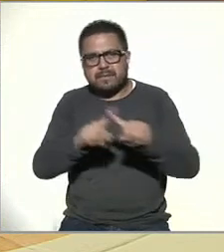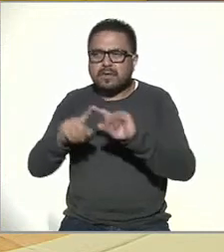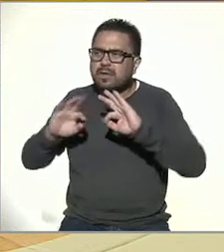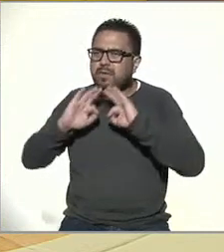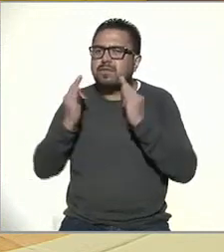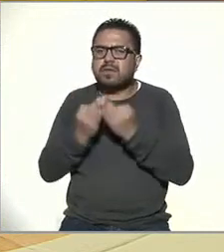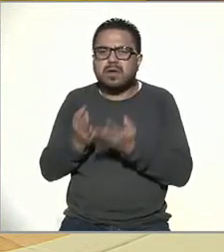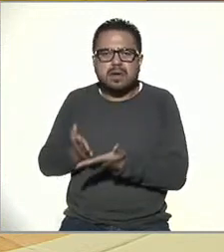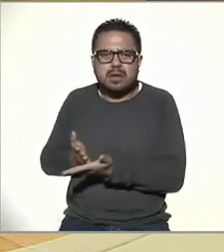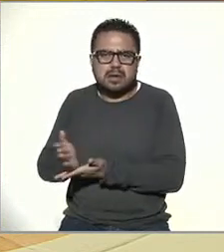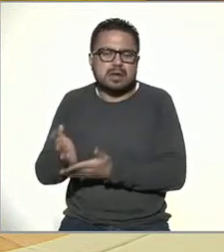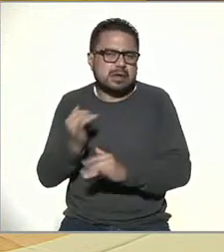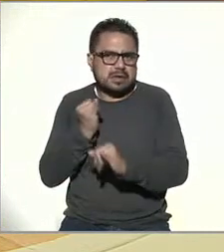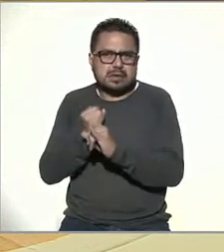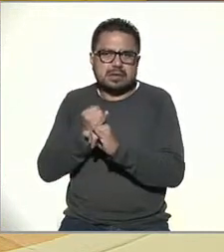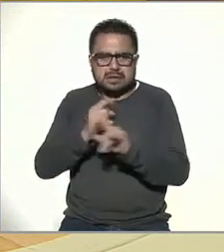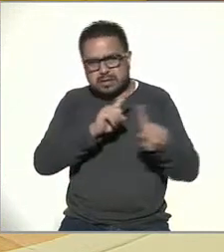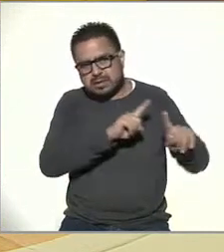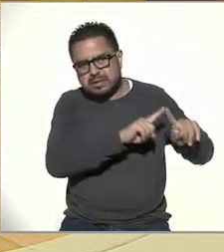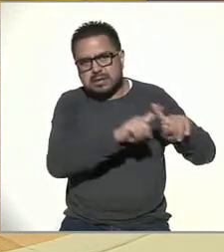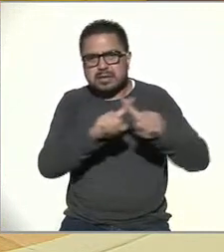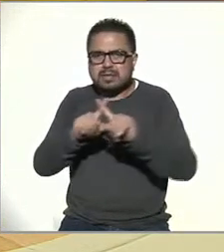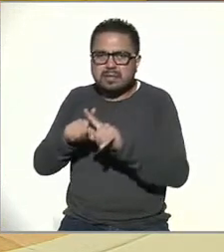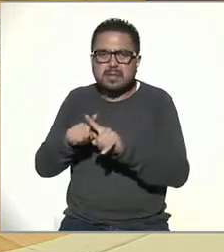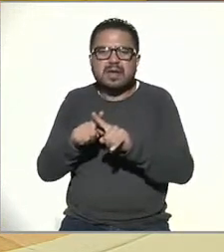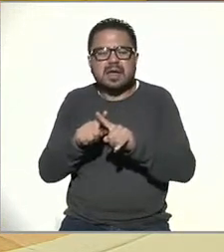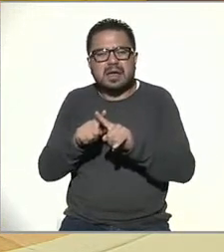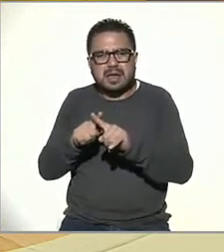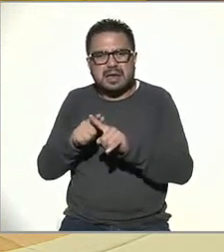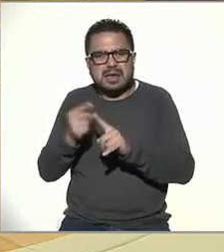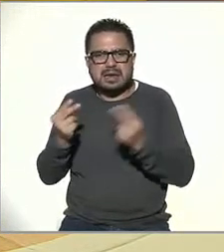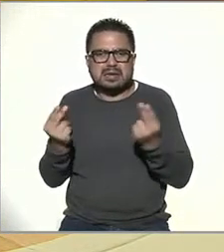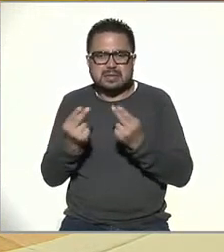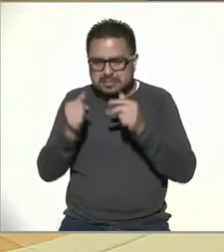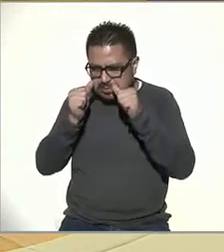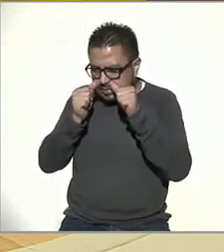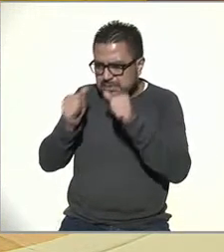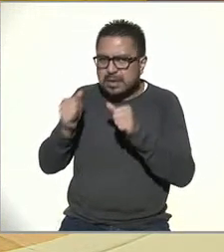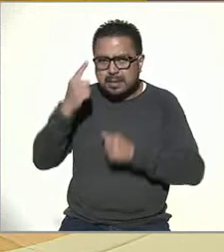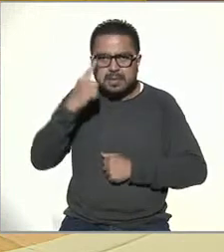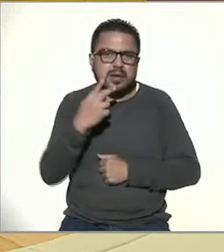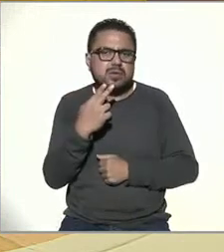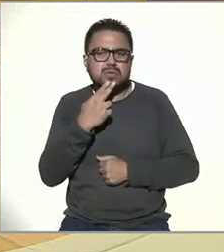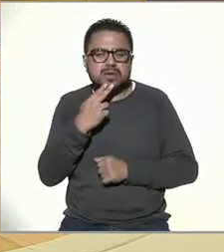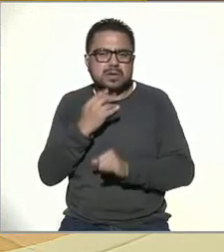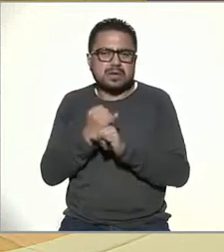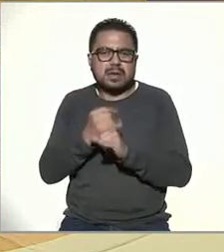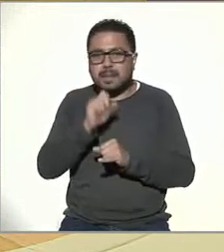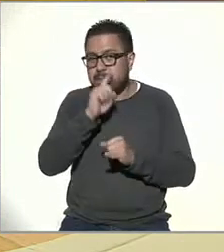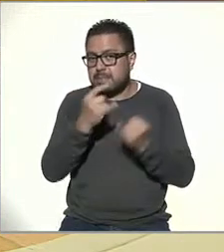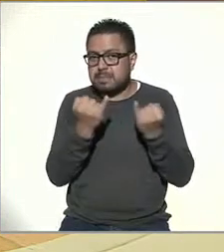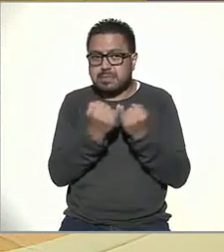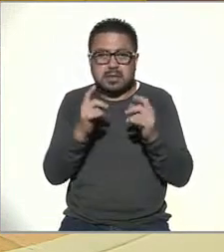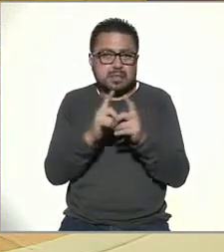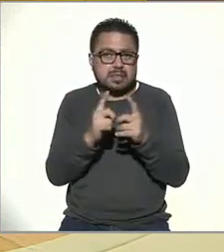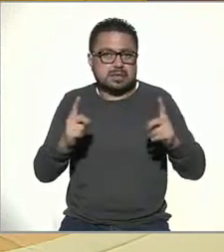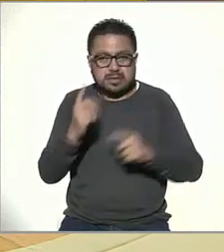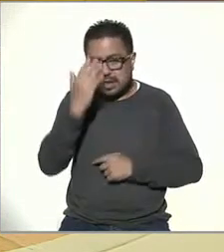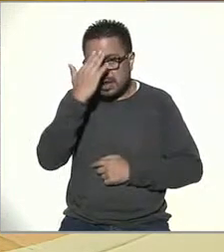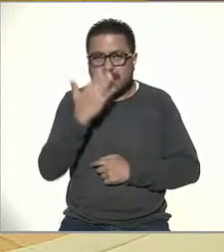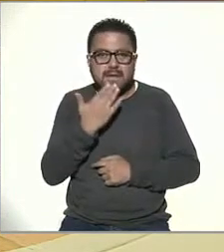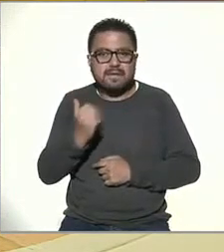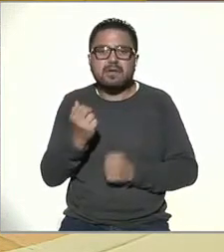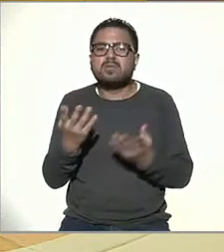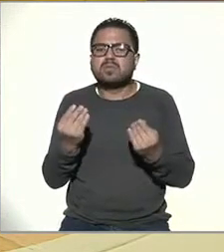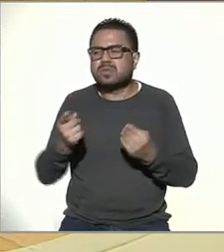acceder al Internet y diferentes caminos y necesidades que cubrir para usar el Internet. también desarrollar habilidades, porque para